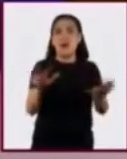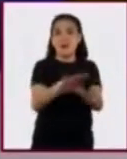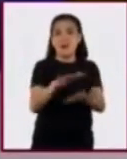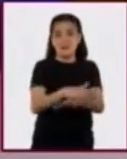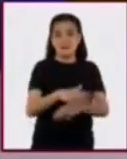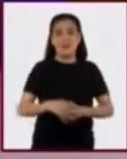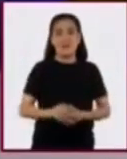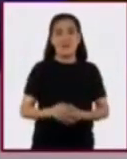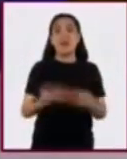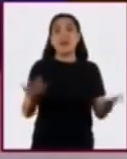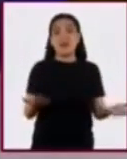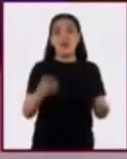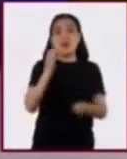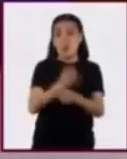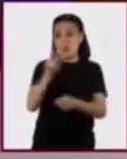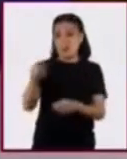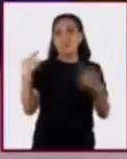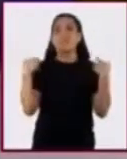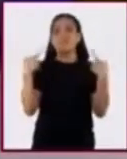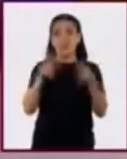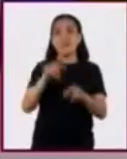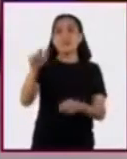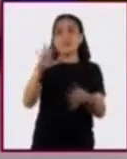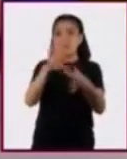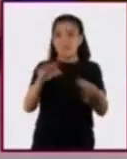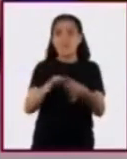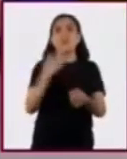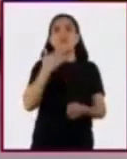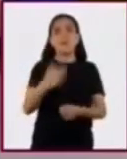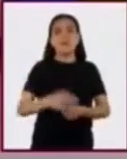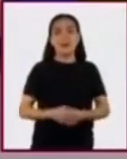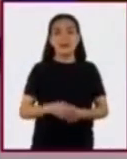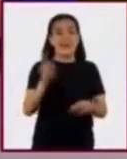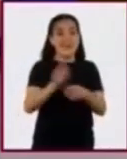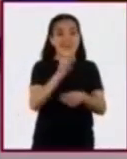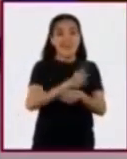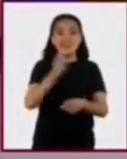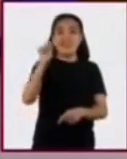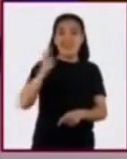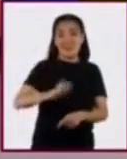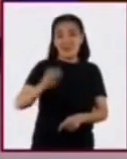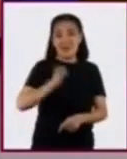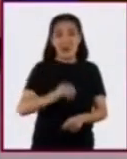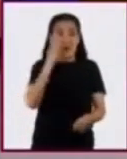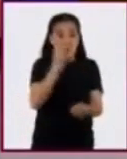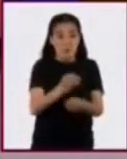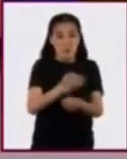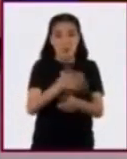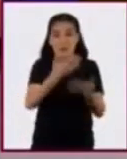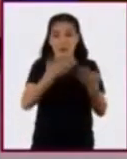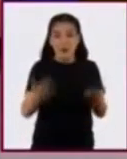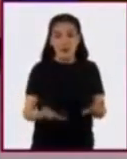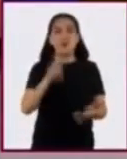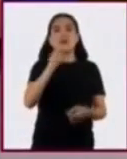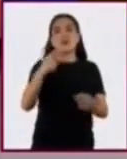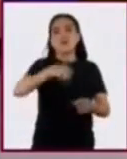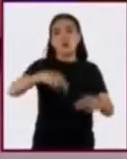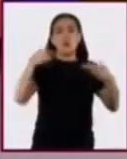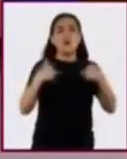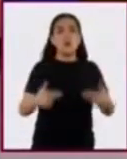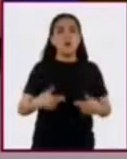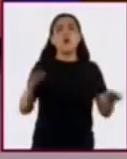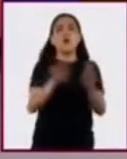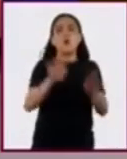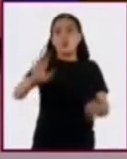Es correcto lo que comentas. Desde la antigüedad hasta nuestros días, el ser humano ha